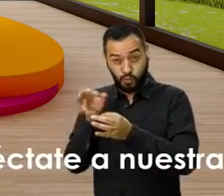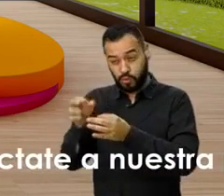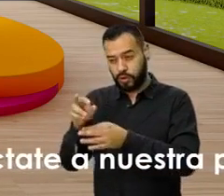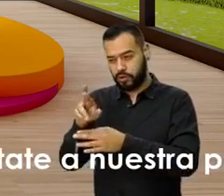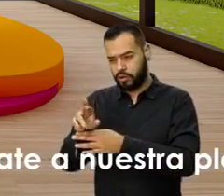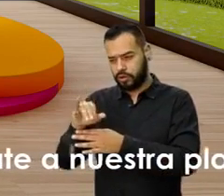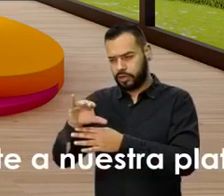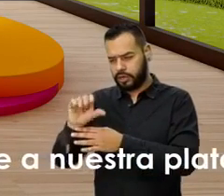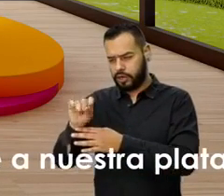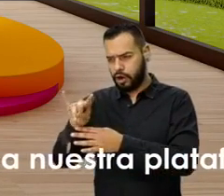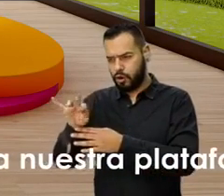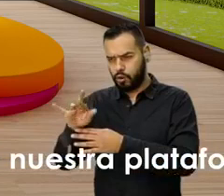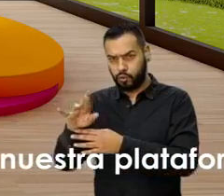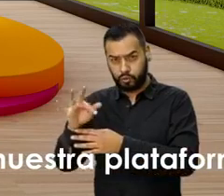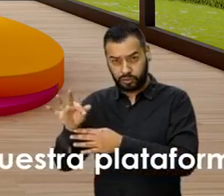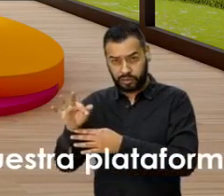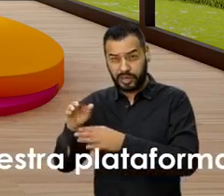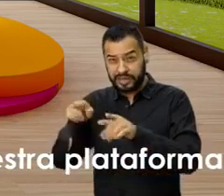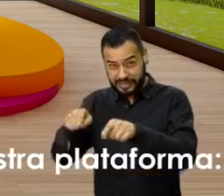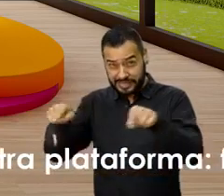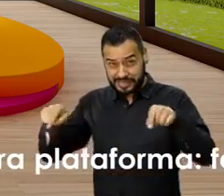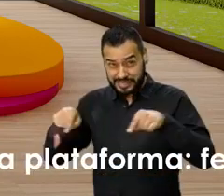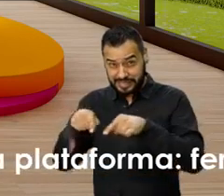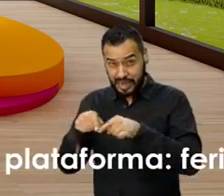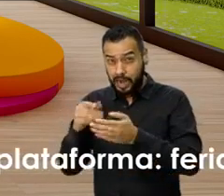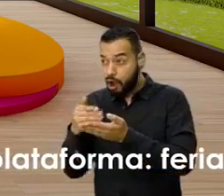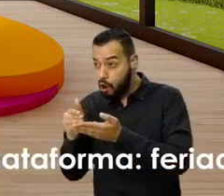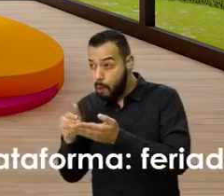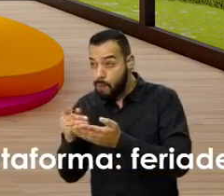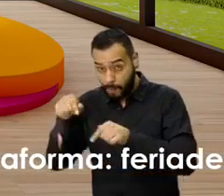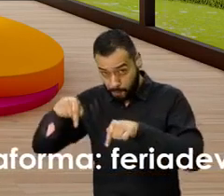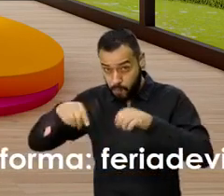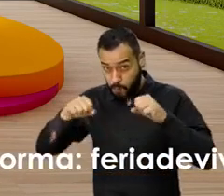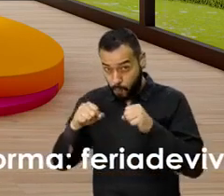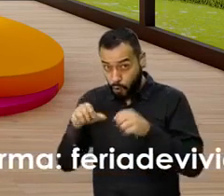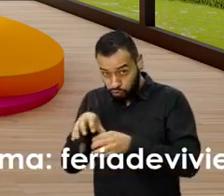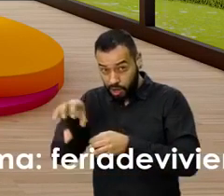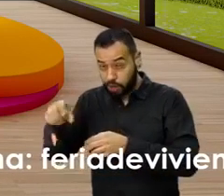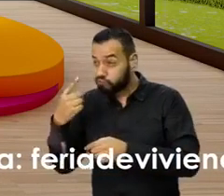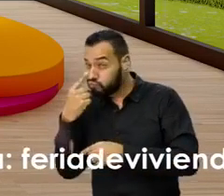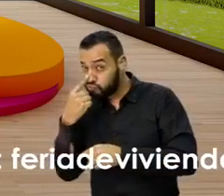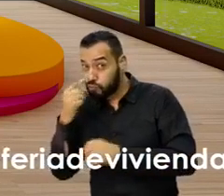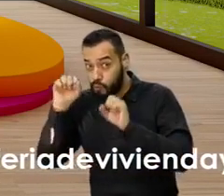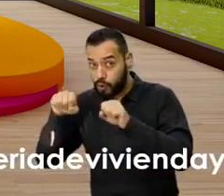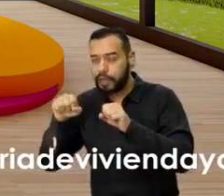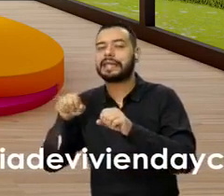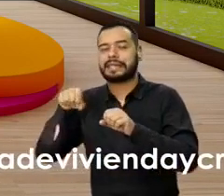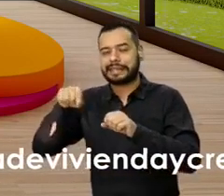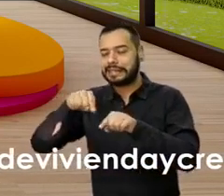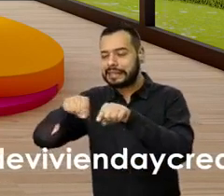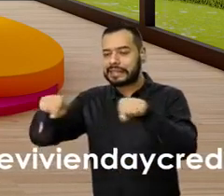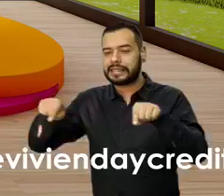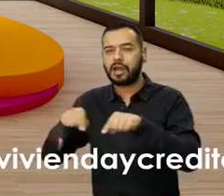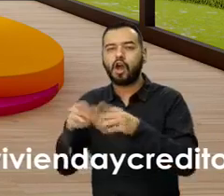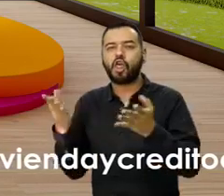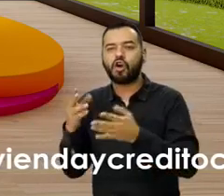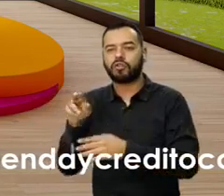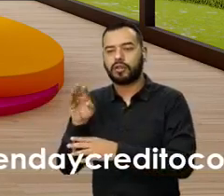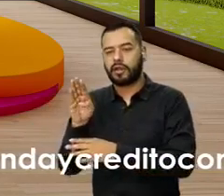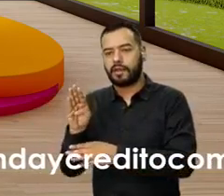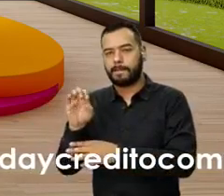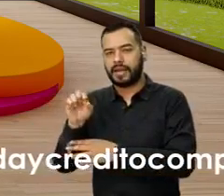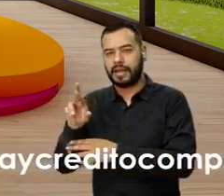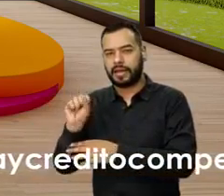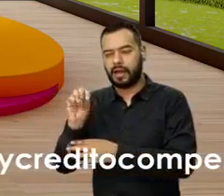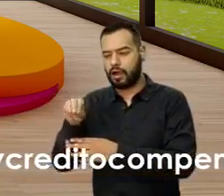Cundinamarca, tiene sala de ventas aquí en Bogotá? Sí, si la persona quiere pasar, puede pasar a la sala de ventas de Veramonte y allí le